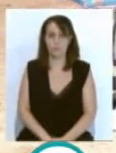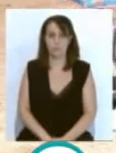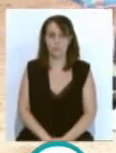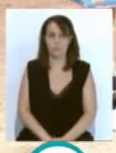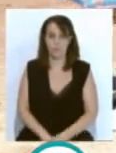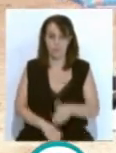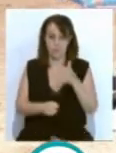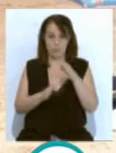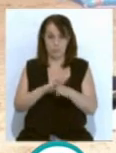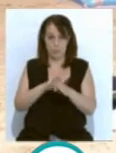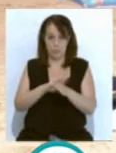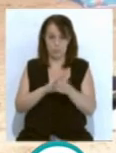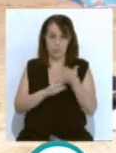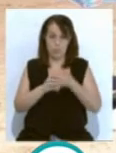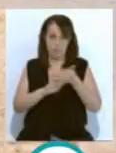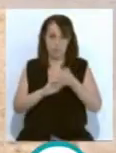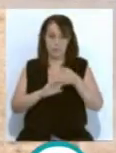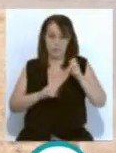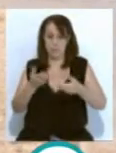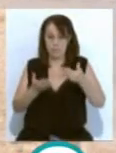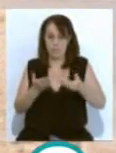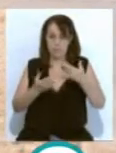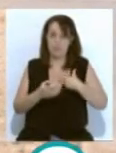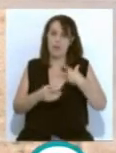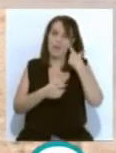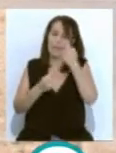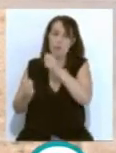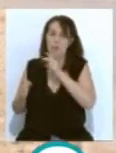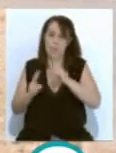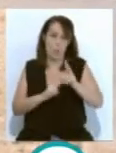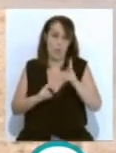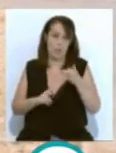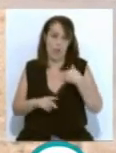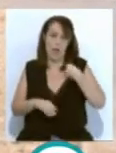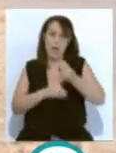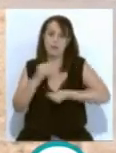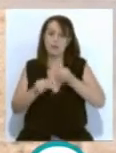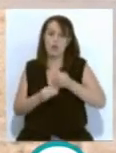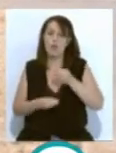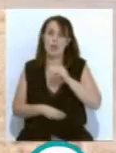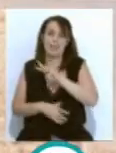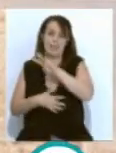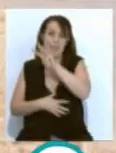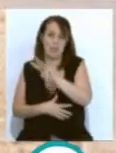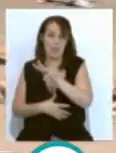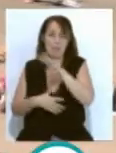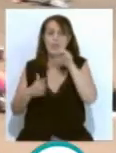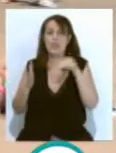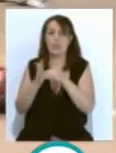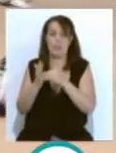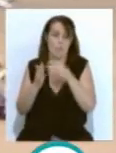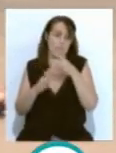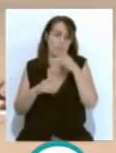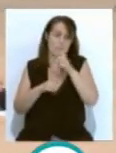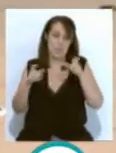Y seguimos hablando de balances. En este caso de Salud Responde, que ha realizado más de 3.200 llamadas de seguimiento a población